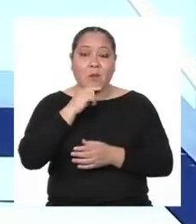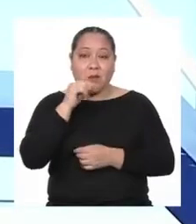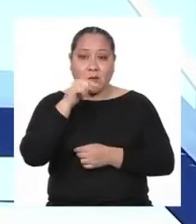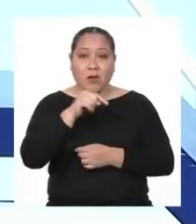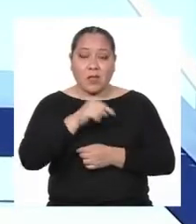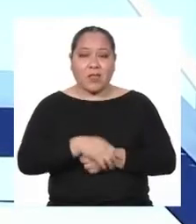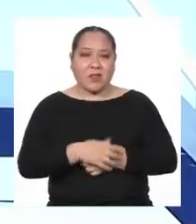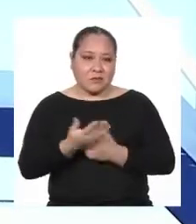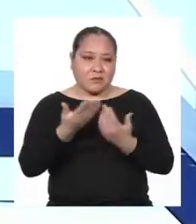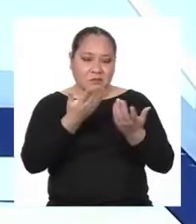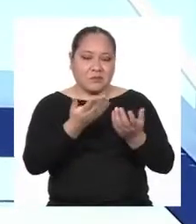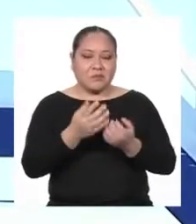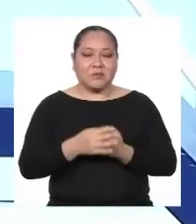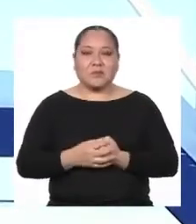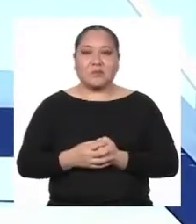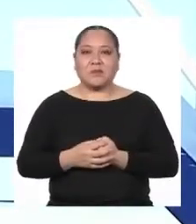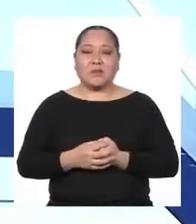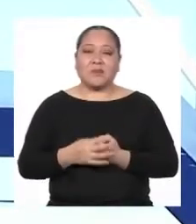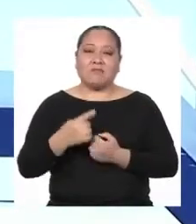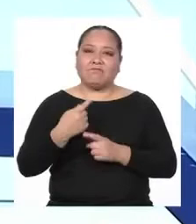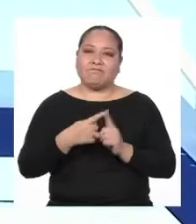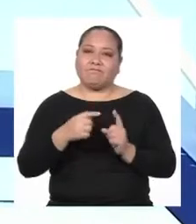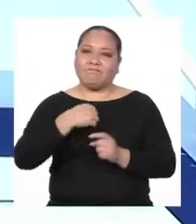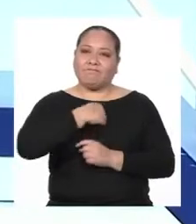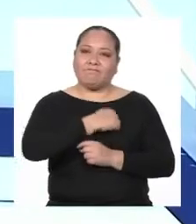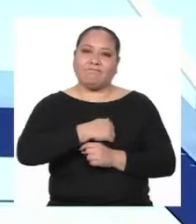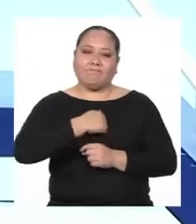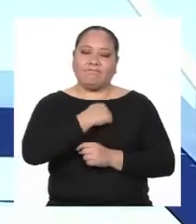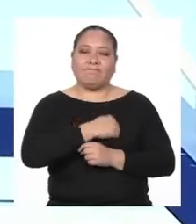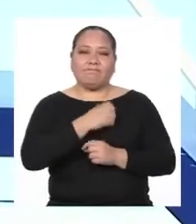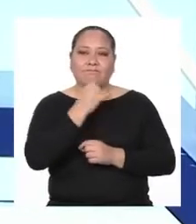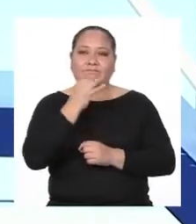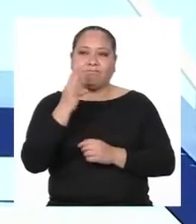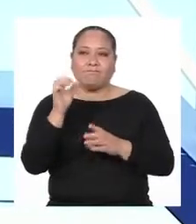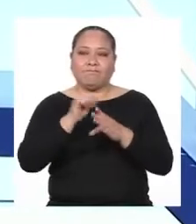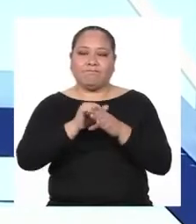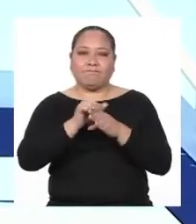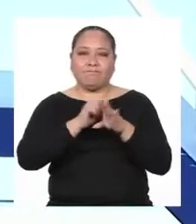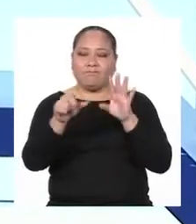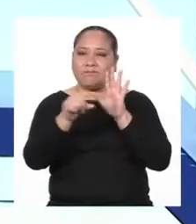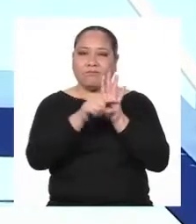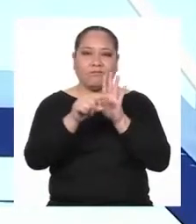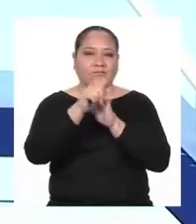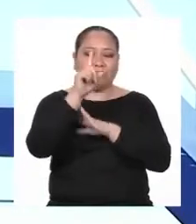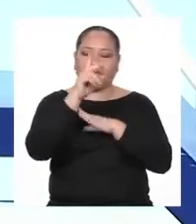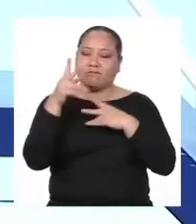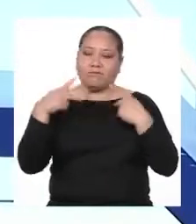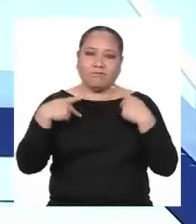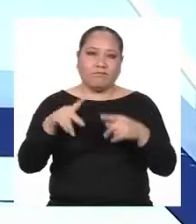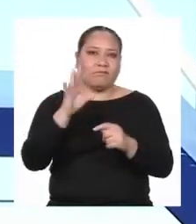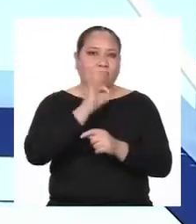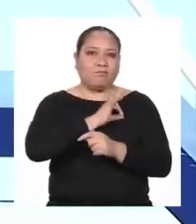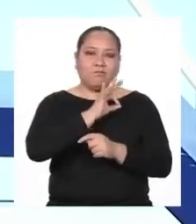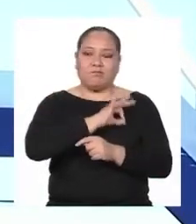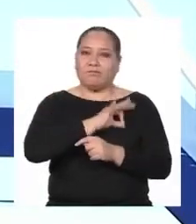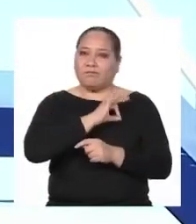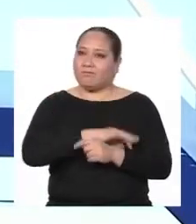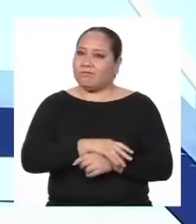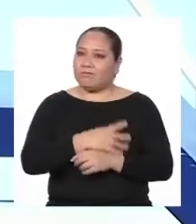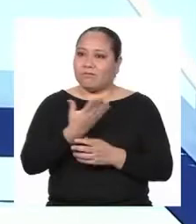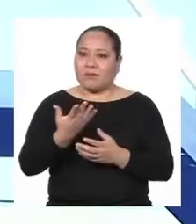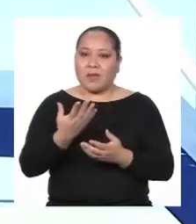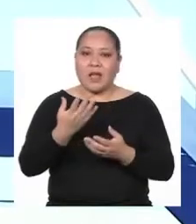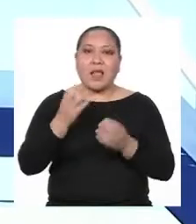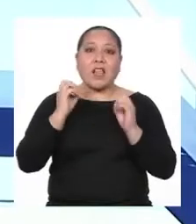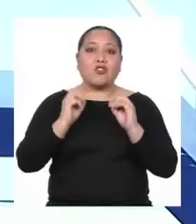Pero lamentablemente a veces hay ciertas prácticas negativas Que no nos permiten aprovechar las posibilidades que nuestro